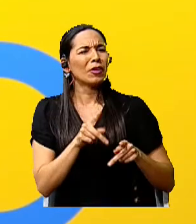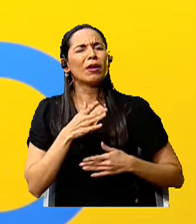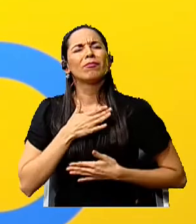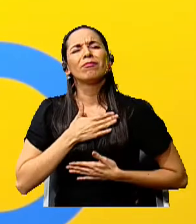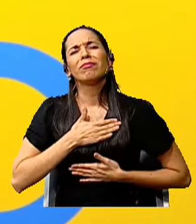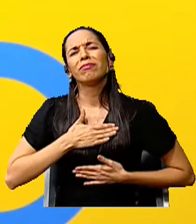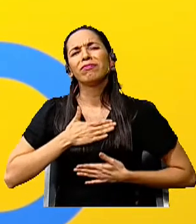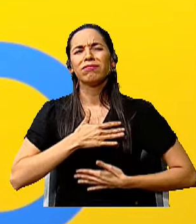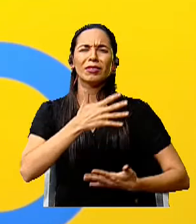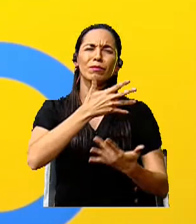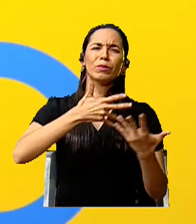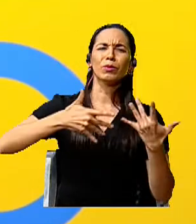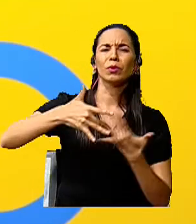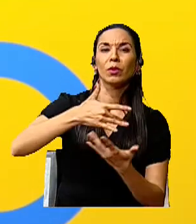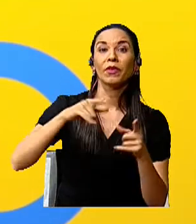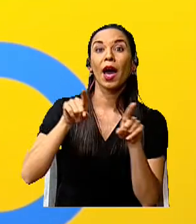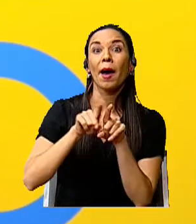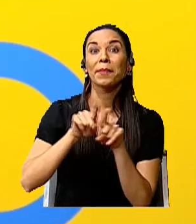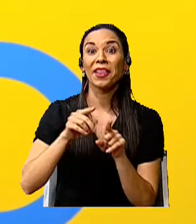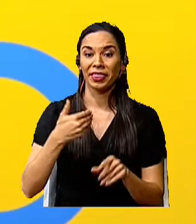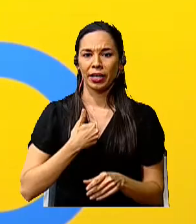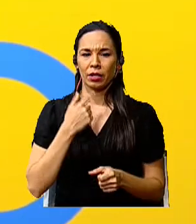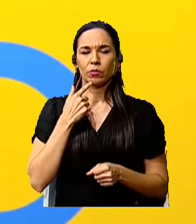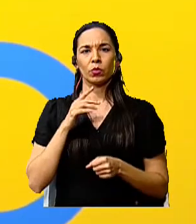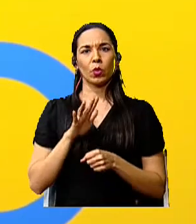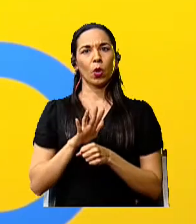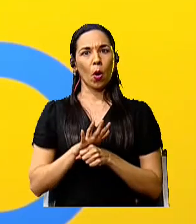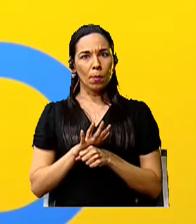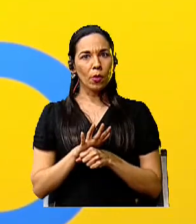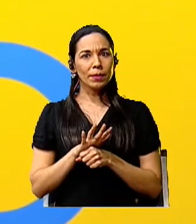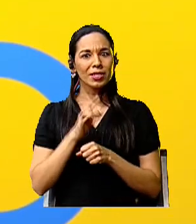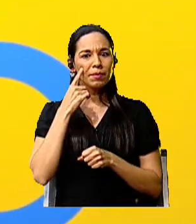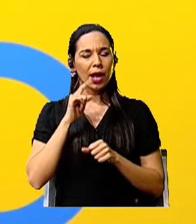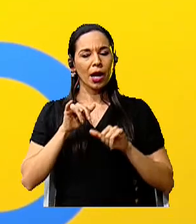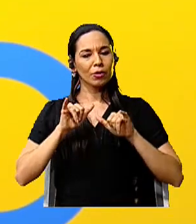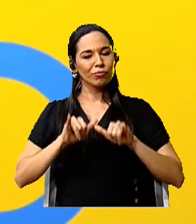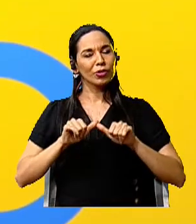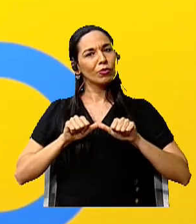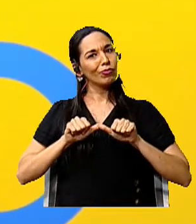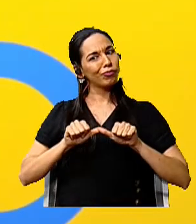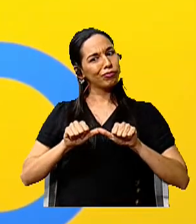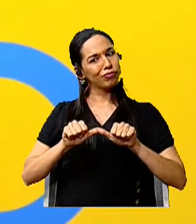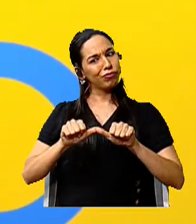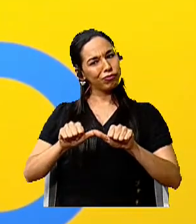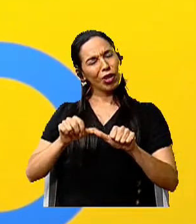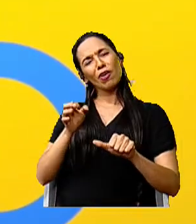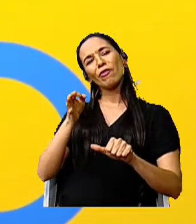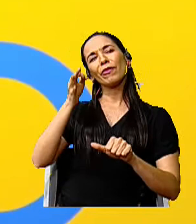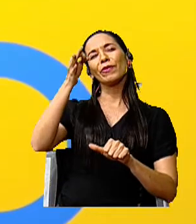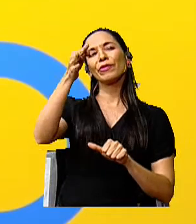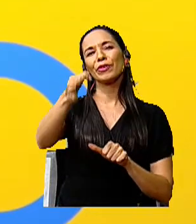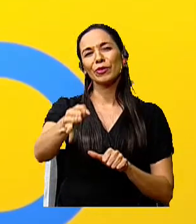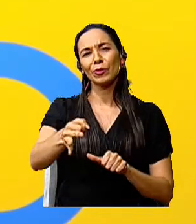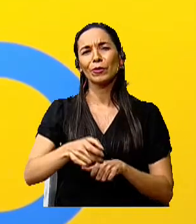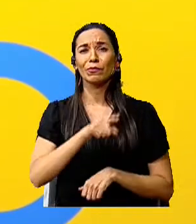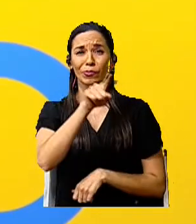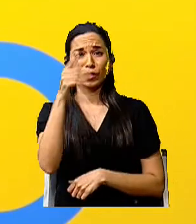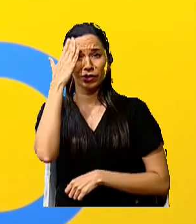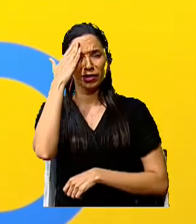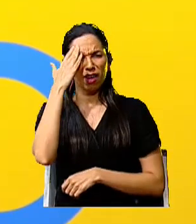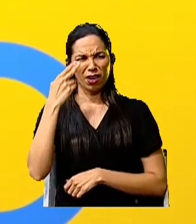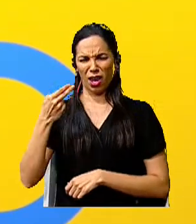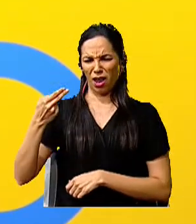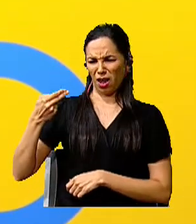compartir, pero también de tener un compromiso para conservarla para el futuro. ¿Saben ustedes qué es una